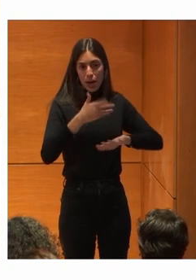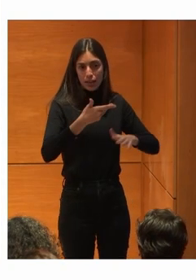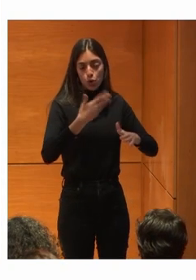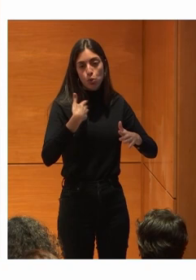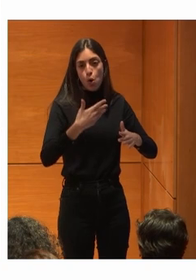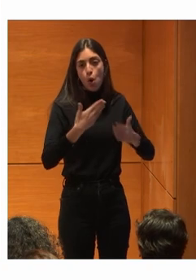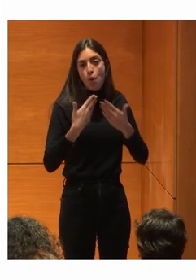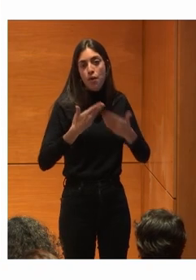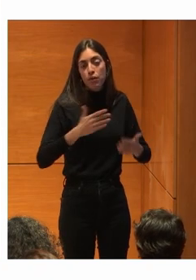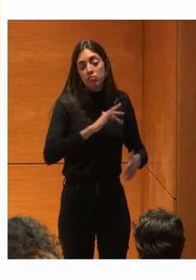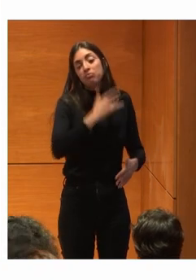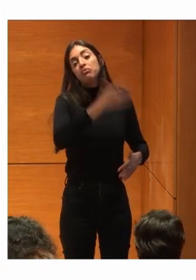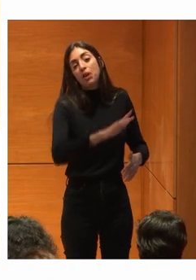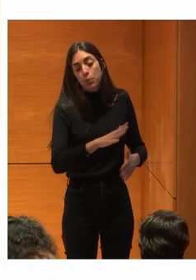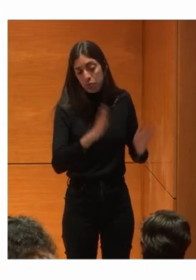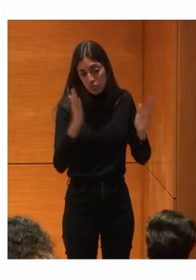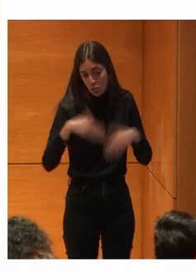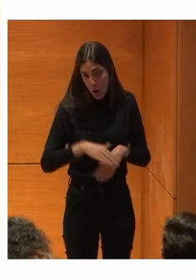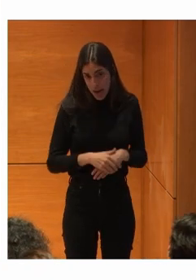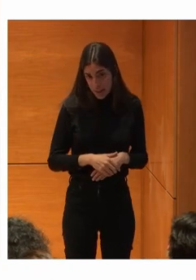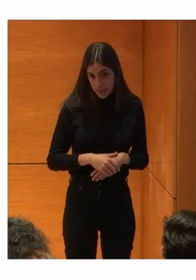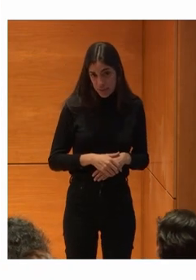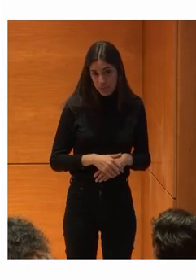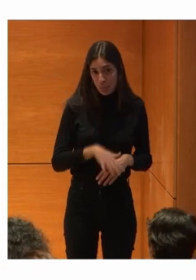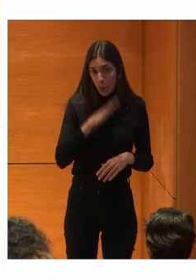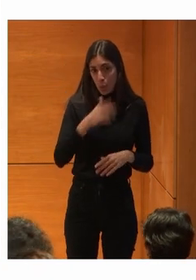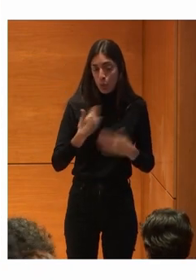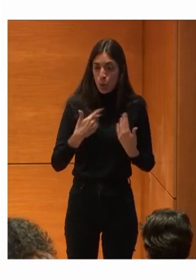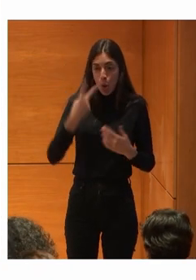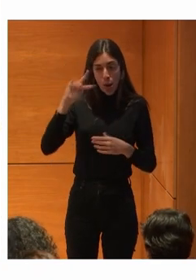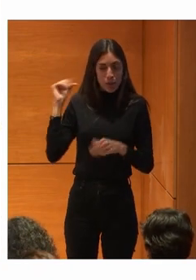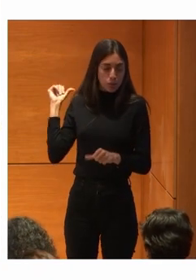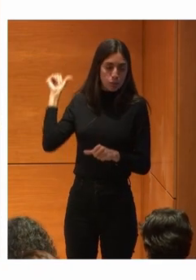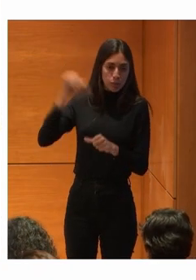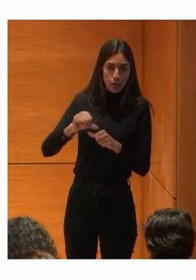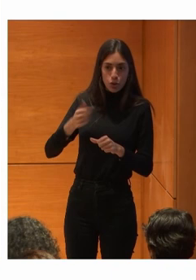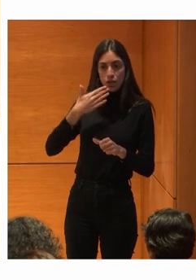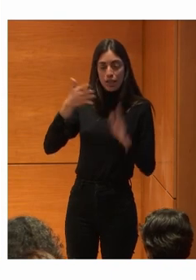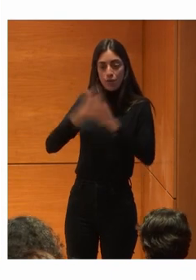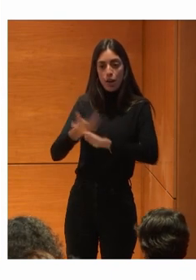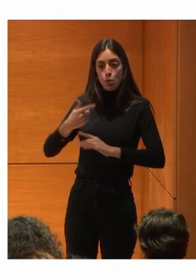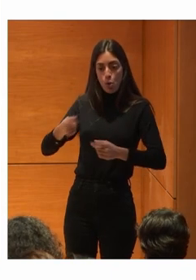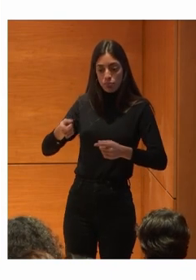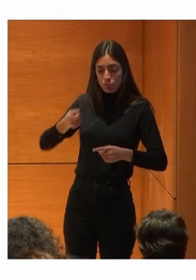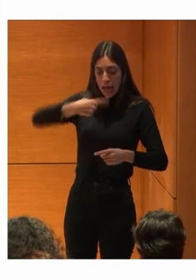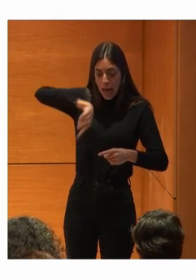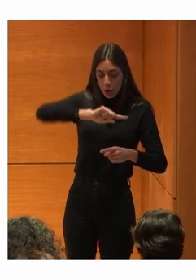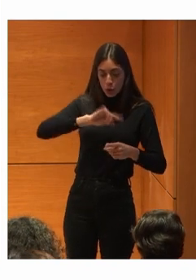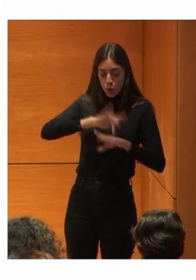favor Con ese puesto ¿No? Menudo Menuda mochila Transformarnos Fue regalo regalo